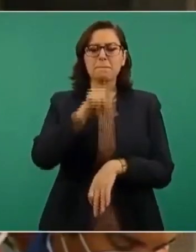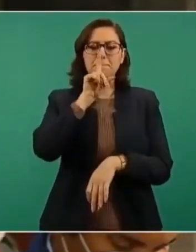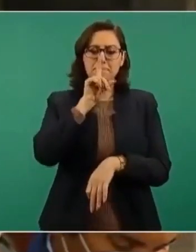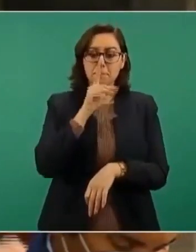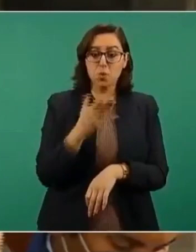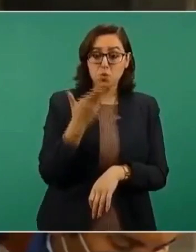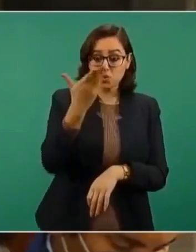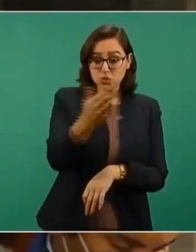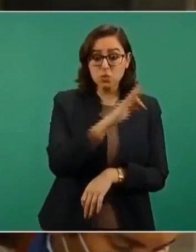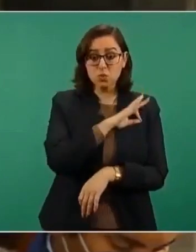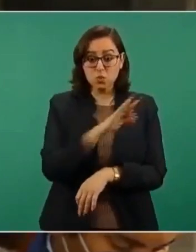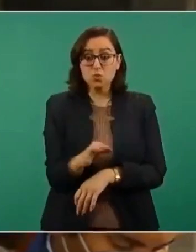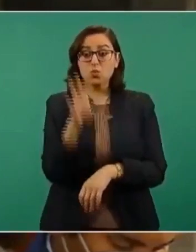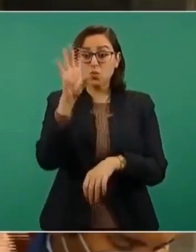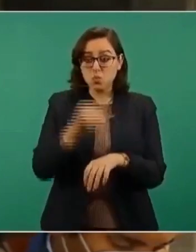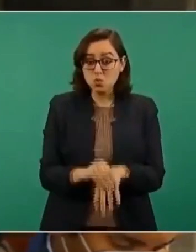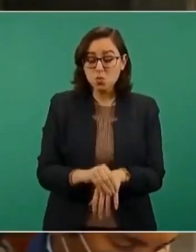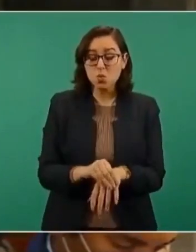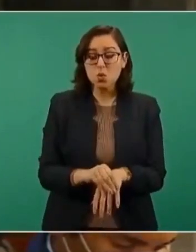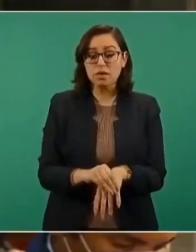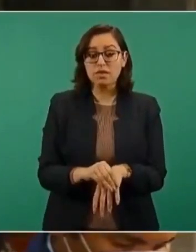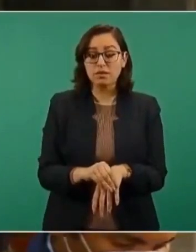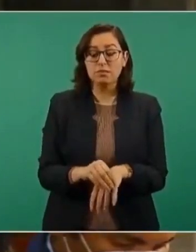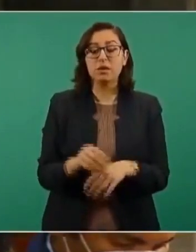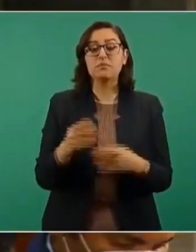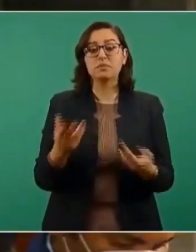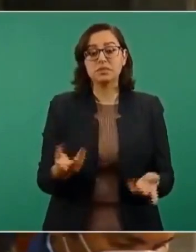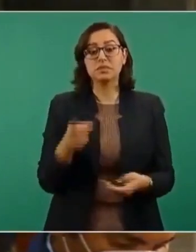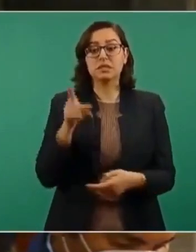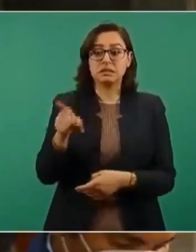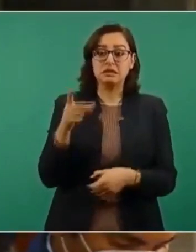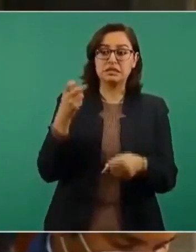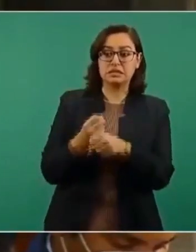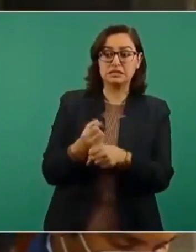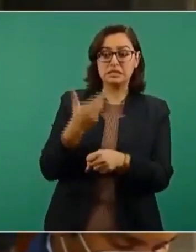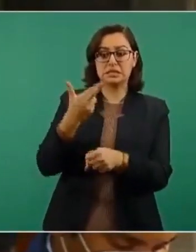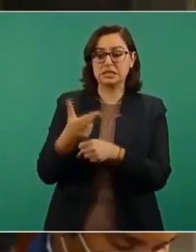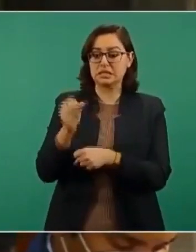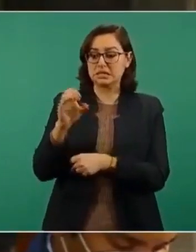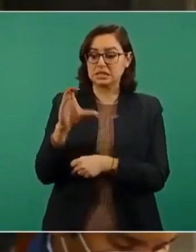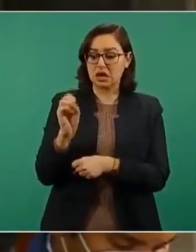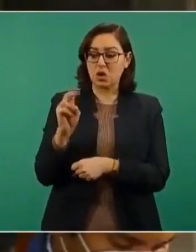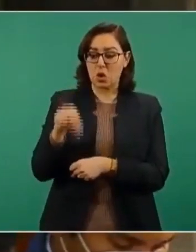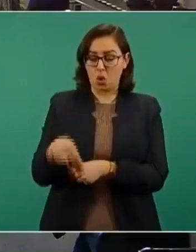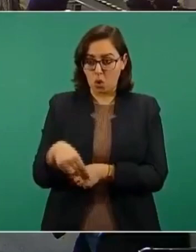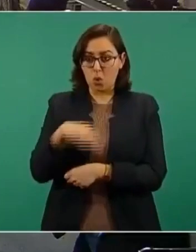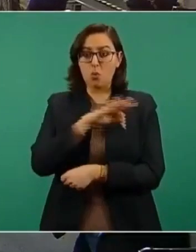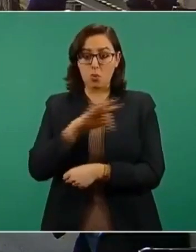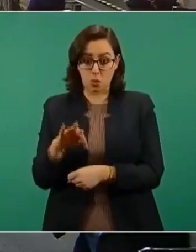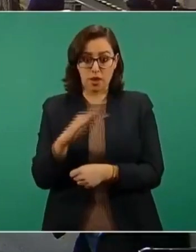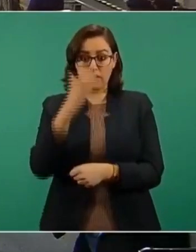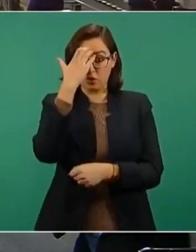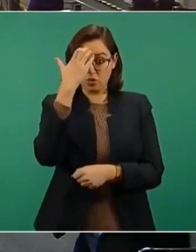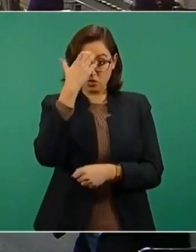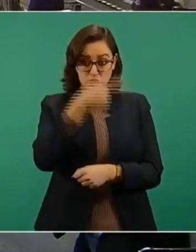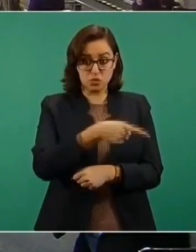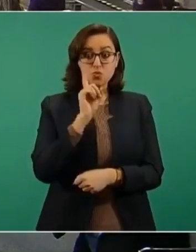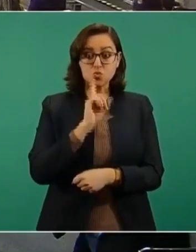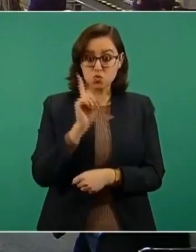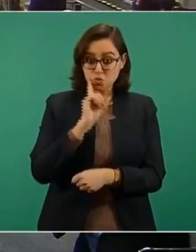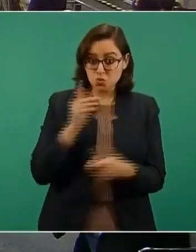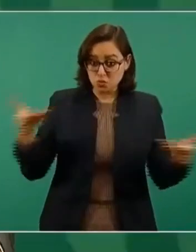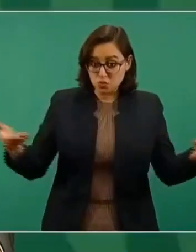autoriza que con esta visión la secretaria de Economía se reúna con estas mujeres. Sí. Perfecto, señor presidente. Y además